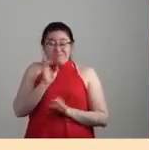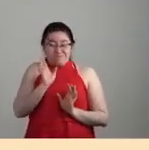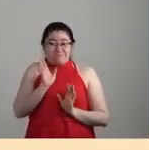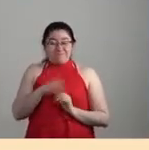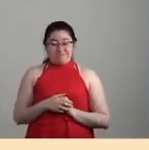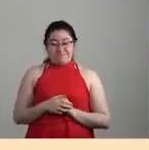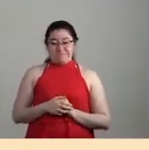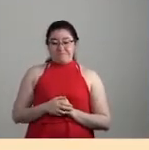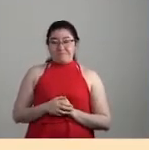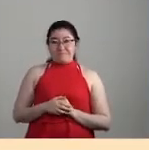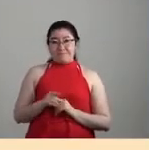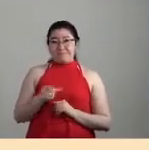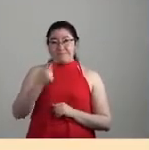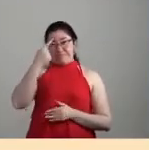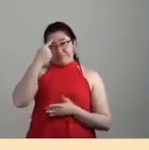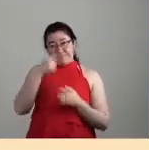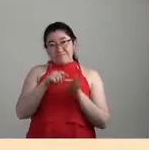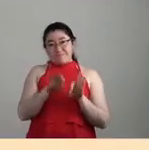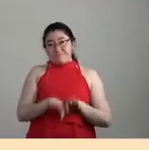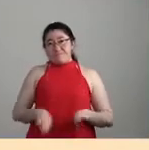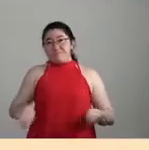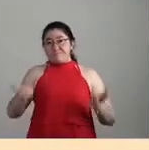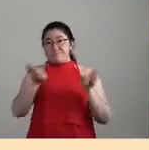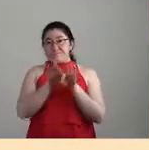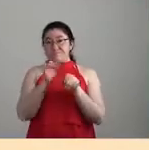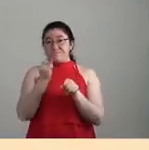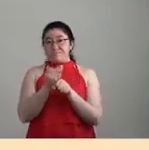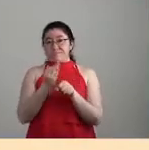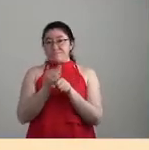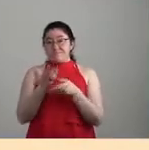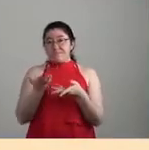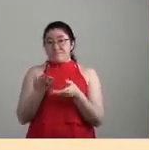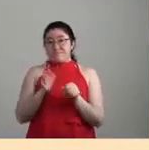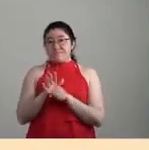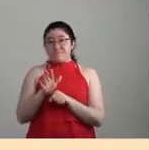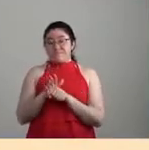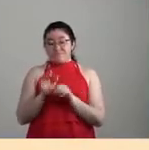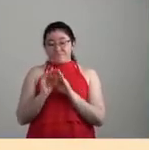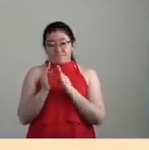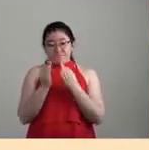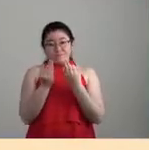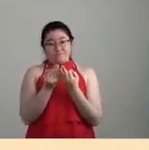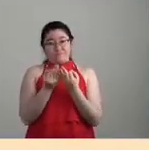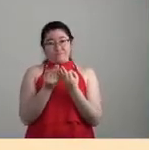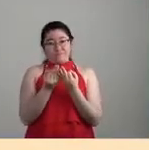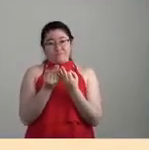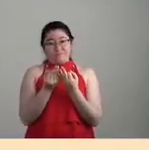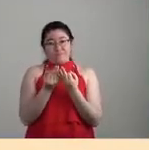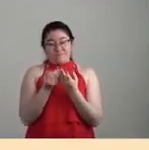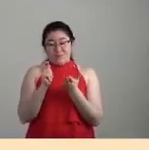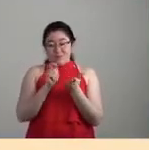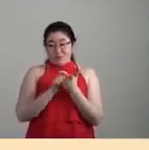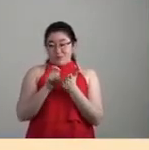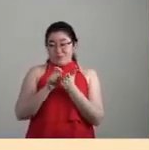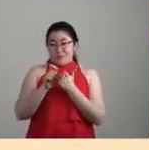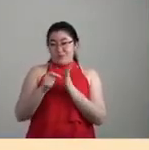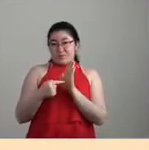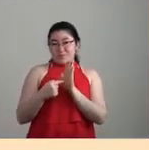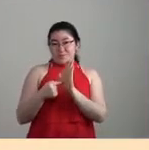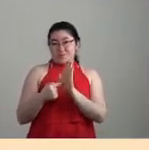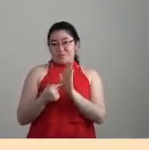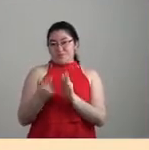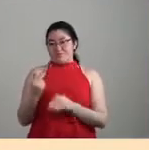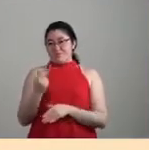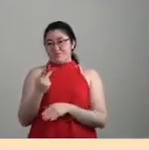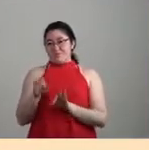pero creo que lo fundamental ahora mismo es hablar del, bueno, pues, del marco un poco en el que se han publicado esos dos trabajos de